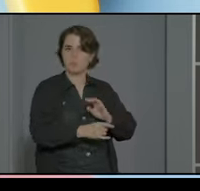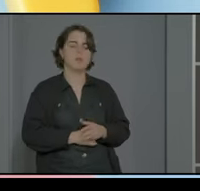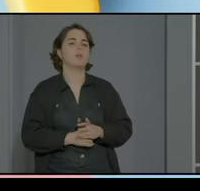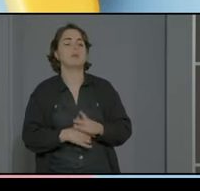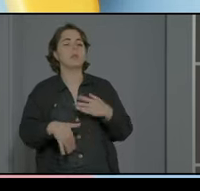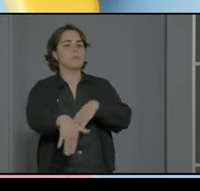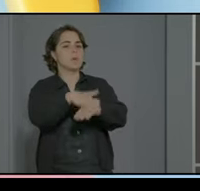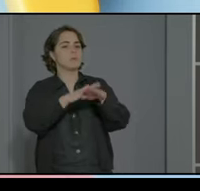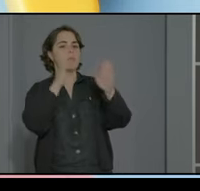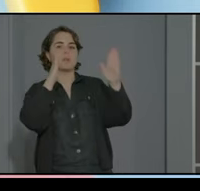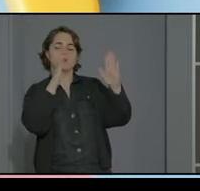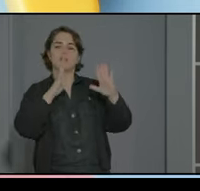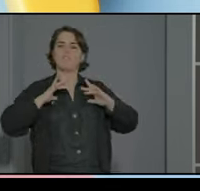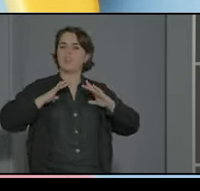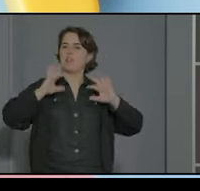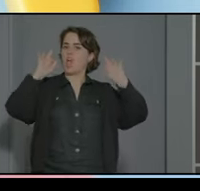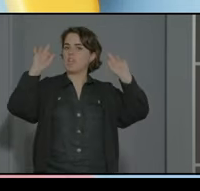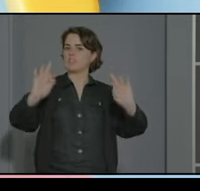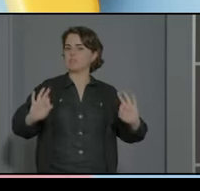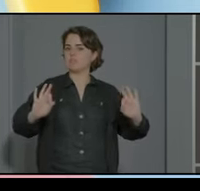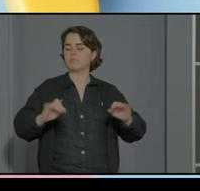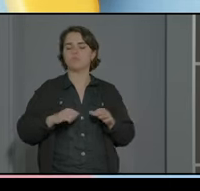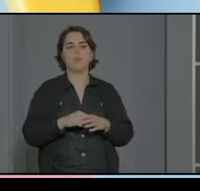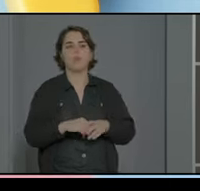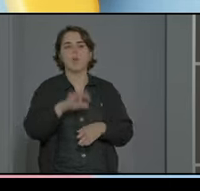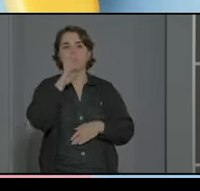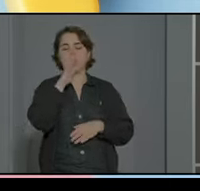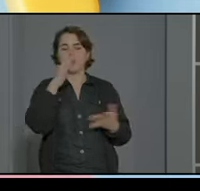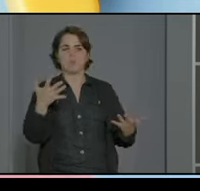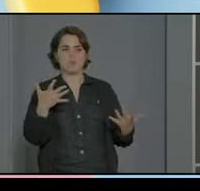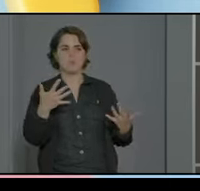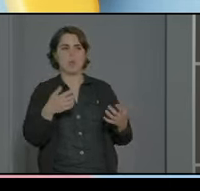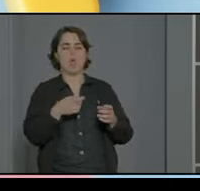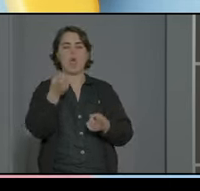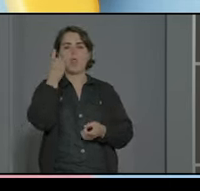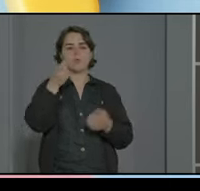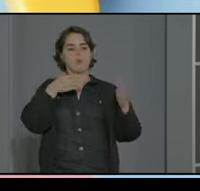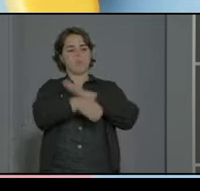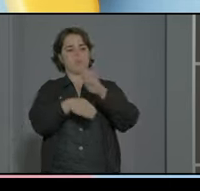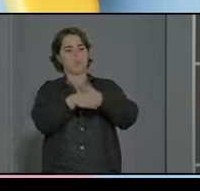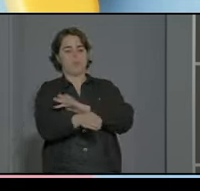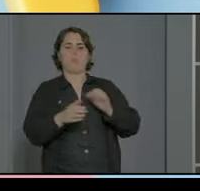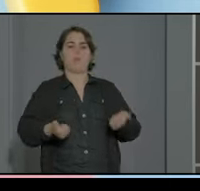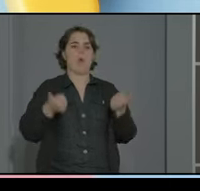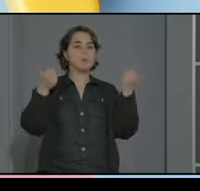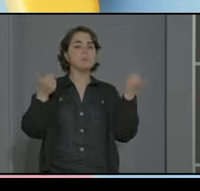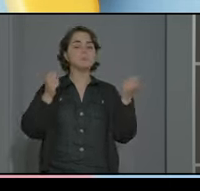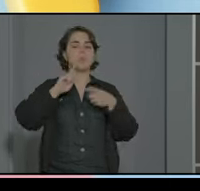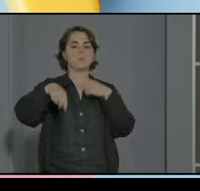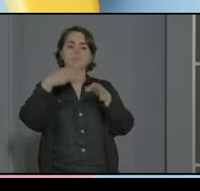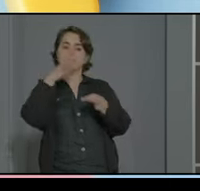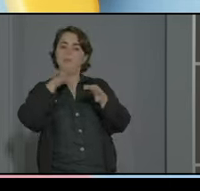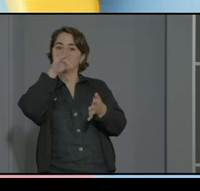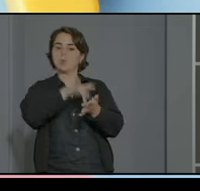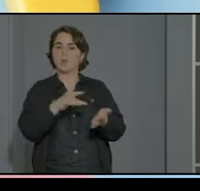sencillamente en el verano es esto o sea en el verano digo porque ahora es cuando hay más alumnos que van a entrar ¿no? luego llega septiembre